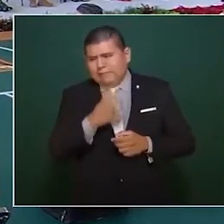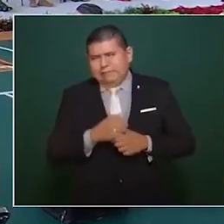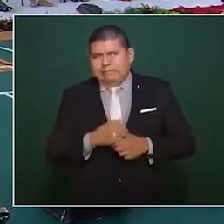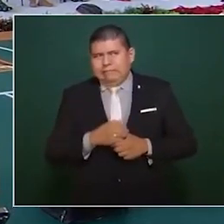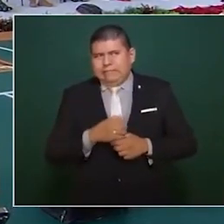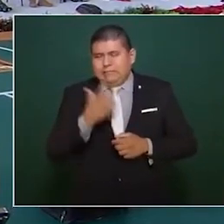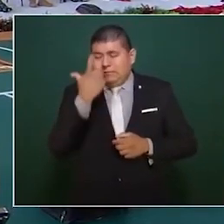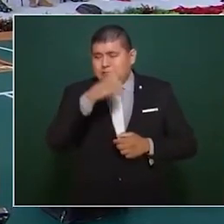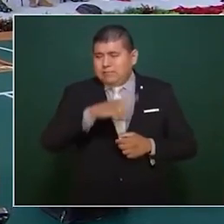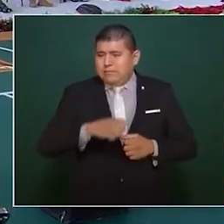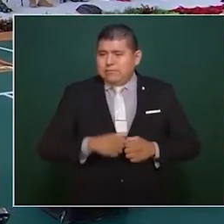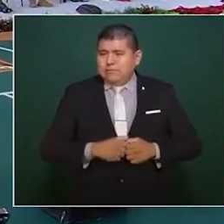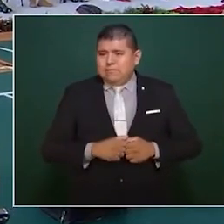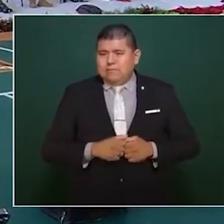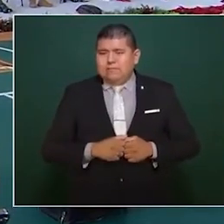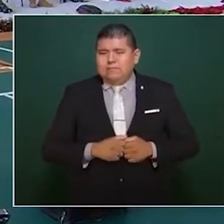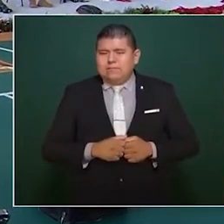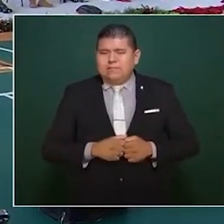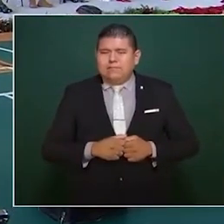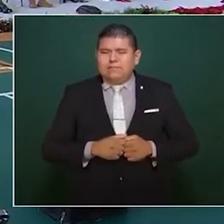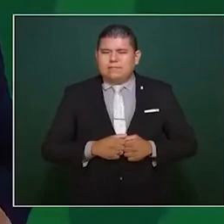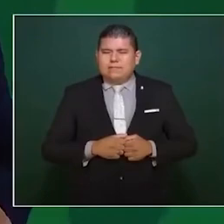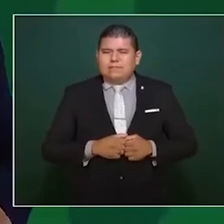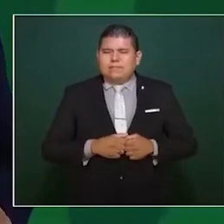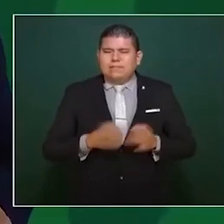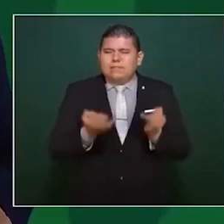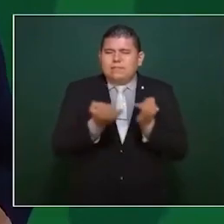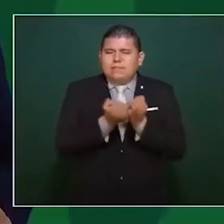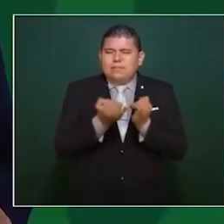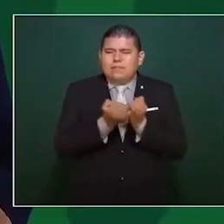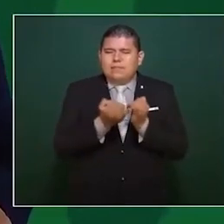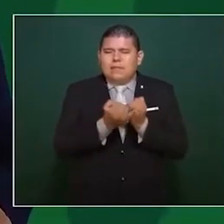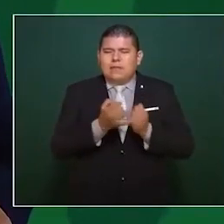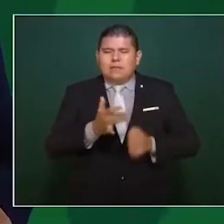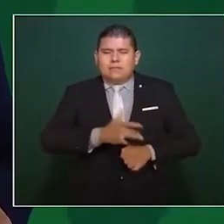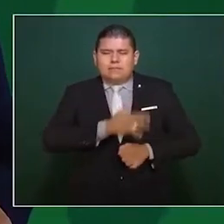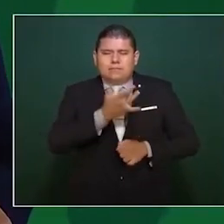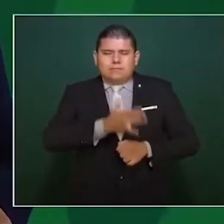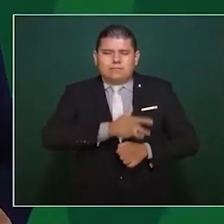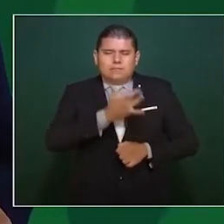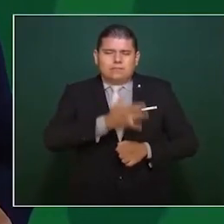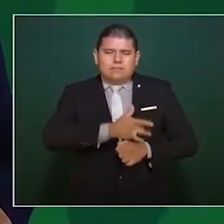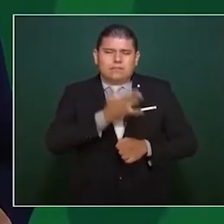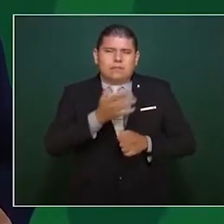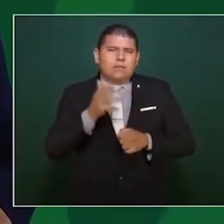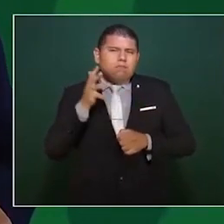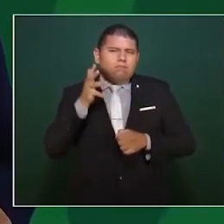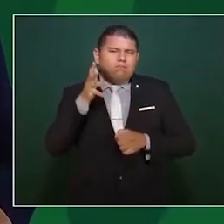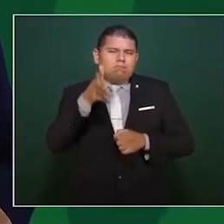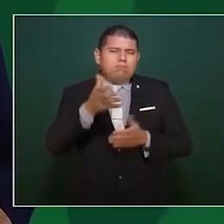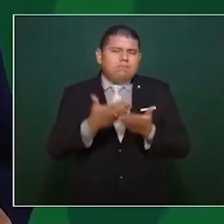Y así, ojalá y